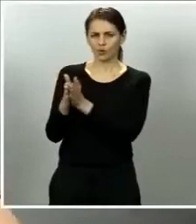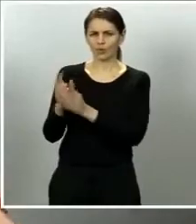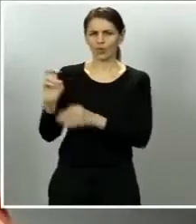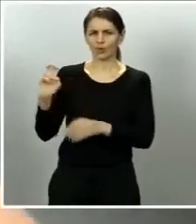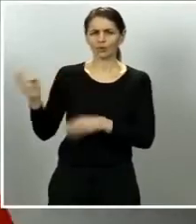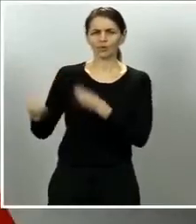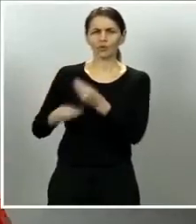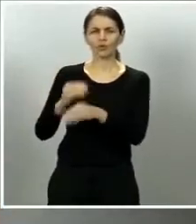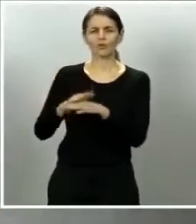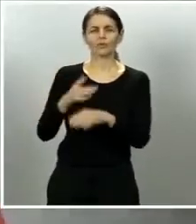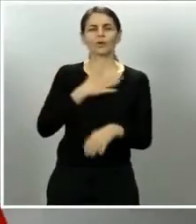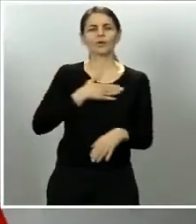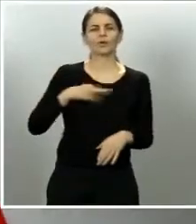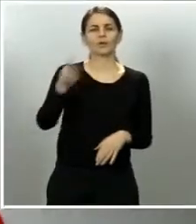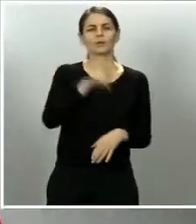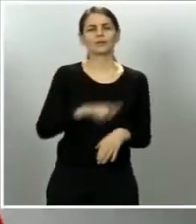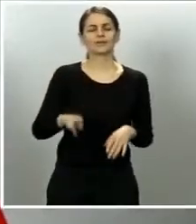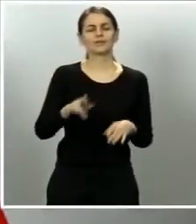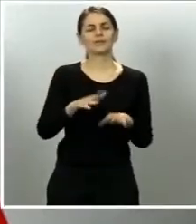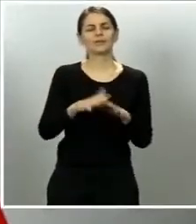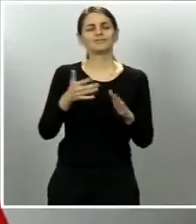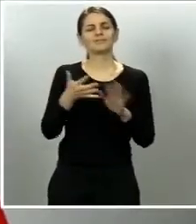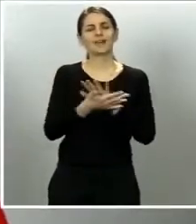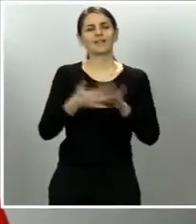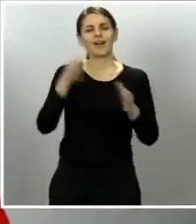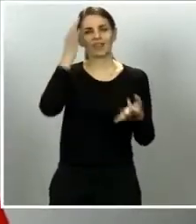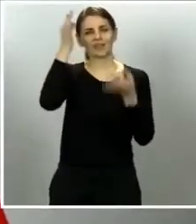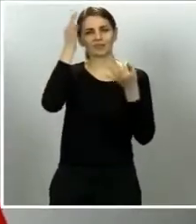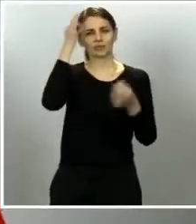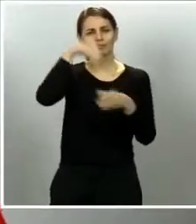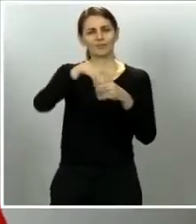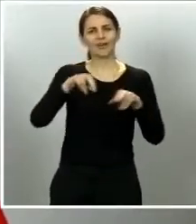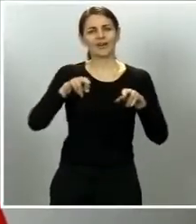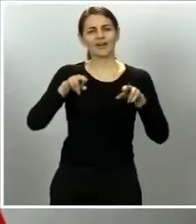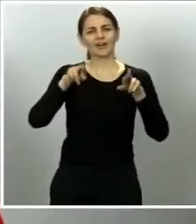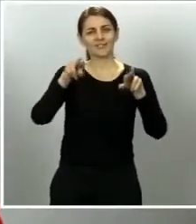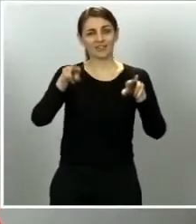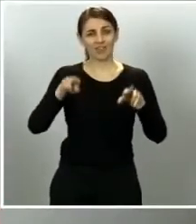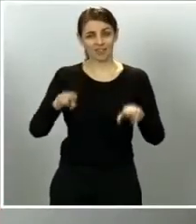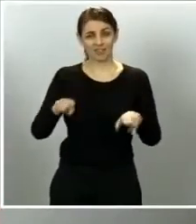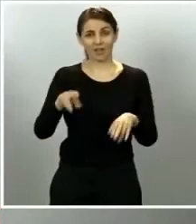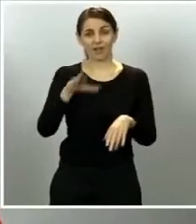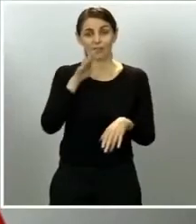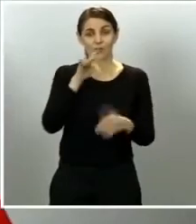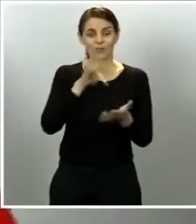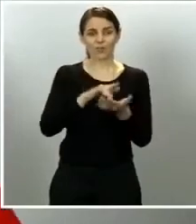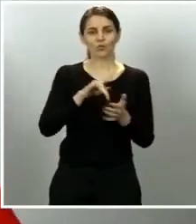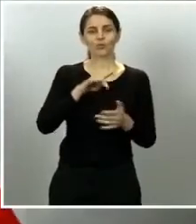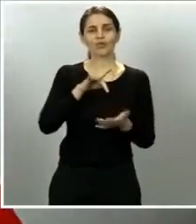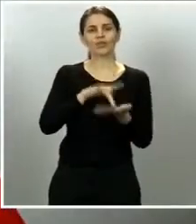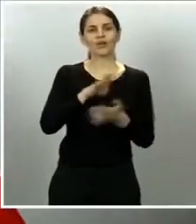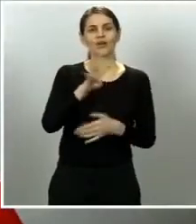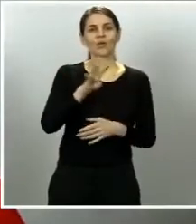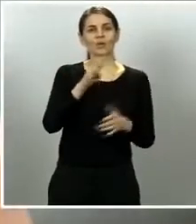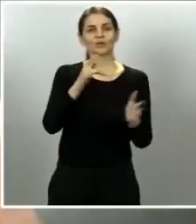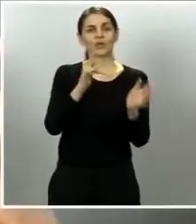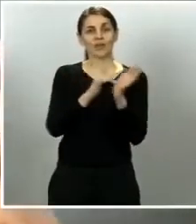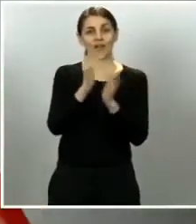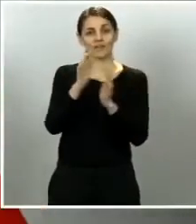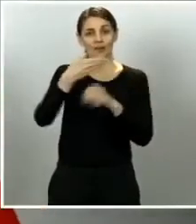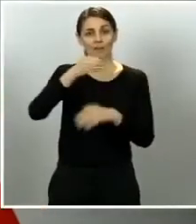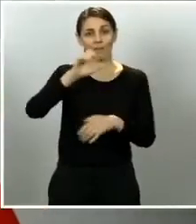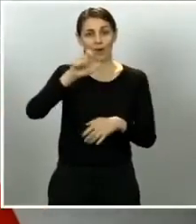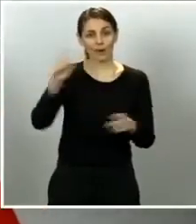los datos de residencias puesto que la orden ministerial es del 4 de abril publicada en el BOE el 4 de abril y aún no sabemos qué ha pasado yo quería preguntarle